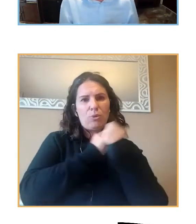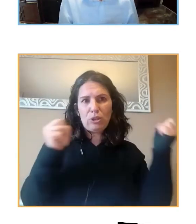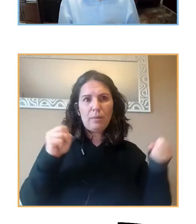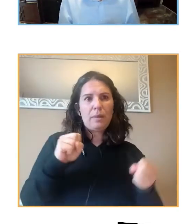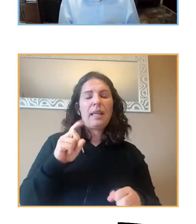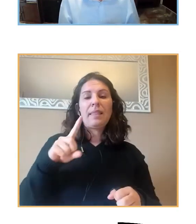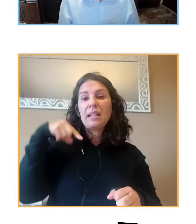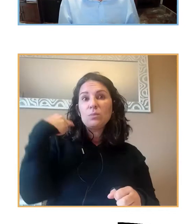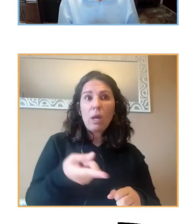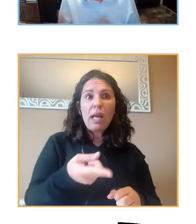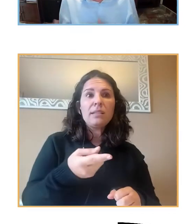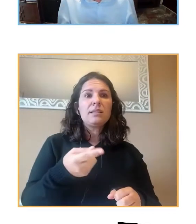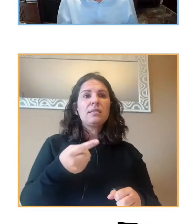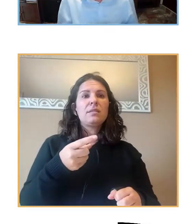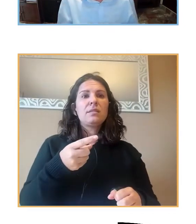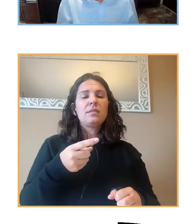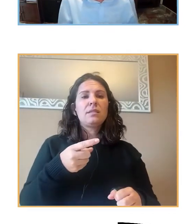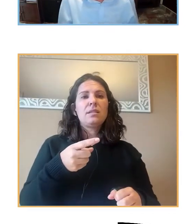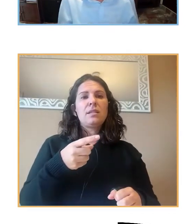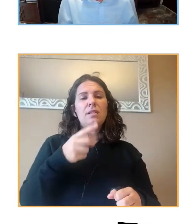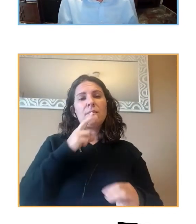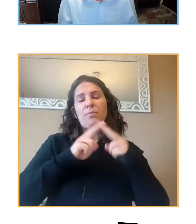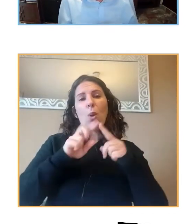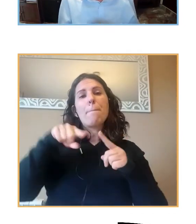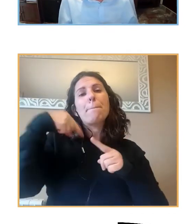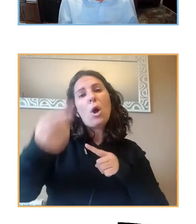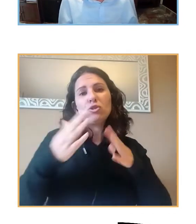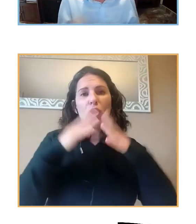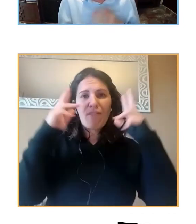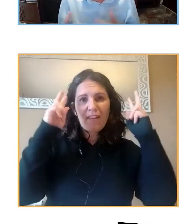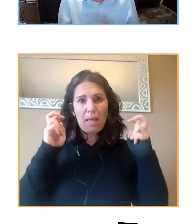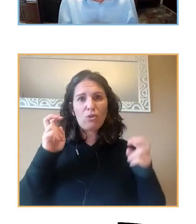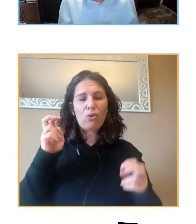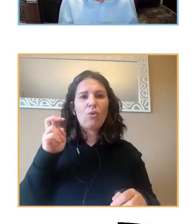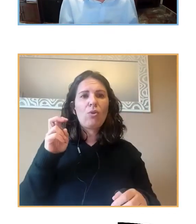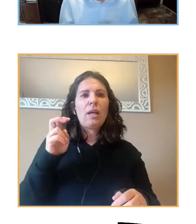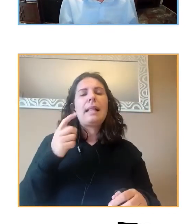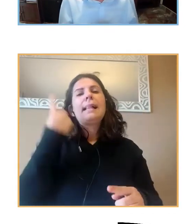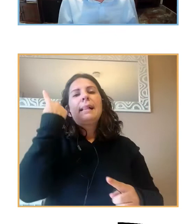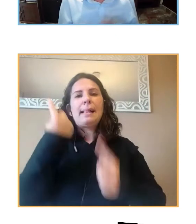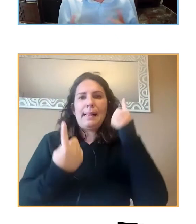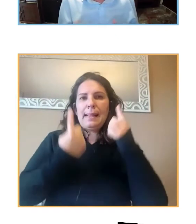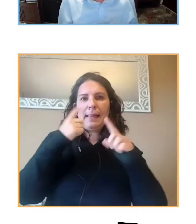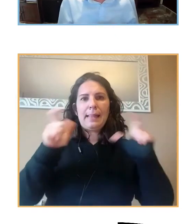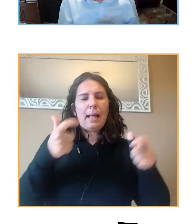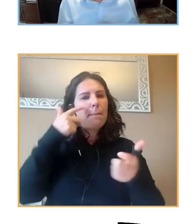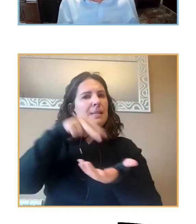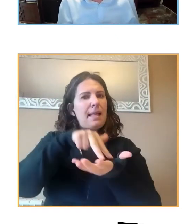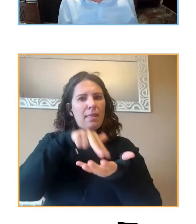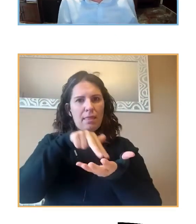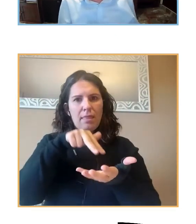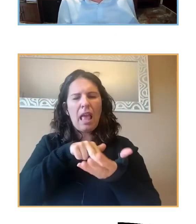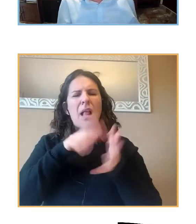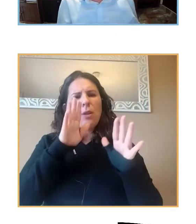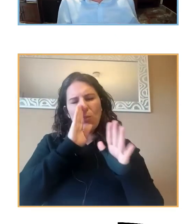durante el periodo post-confinamiento, podríamos decir, pues hemos podido hacer algunas reuniones también presenciales, pero hemos seguido con las